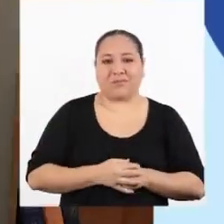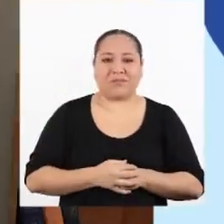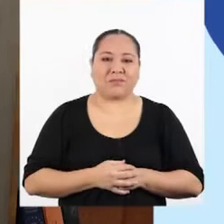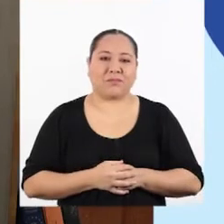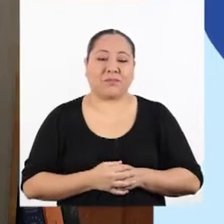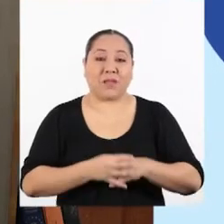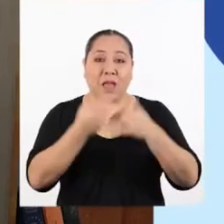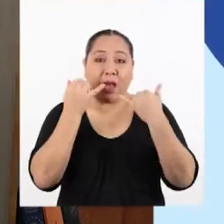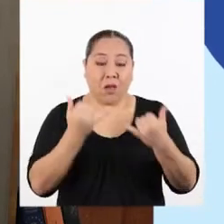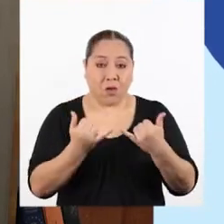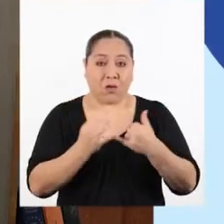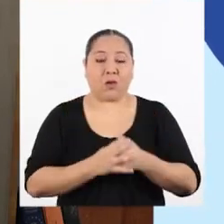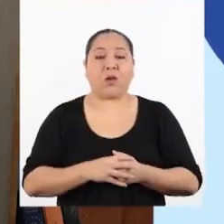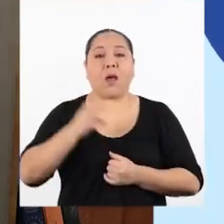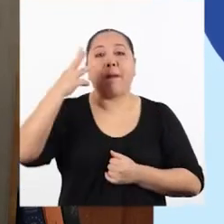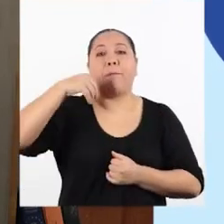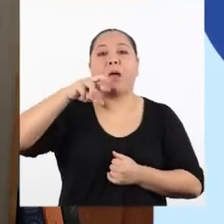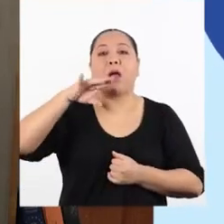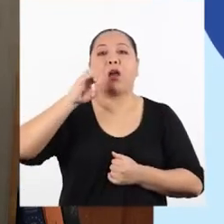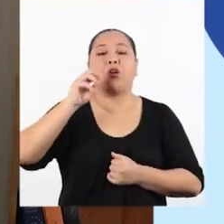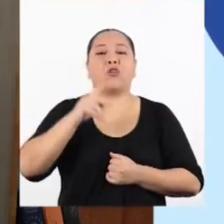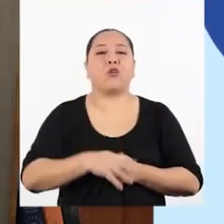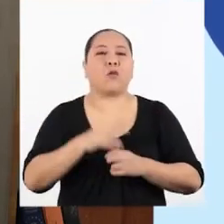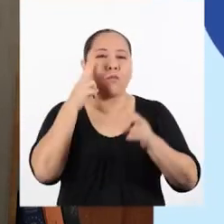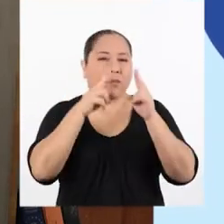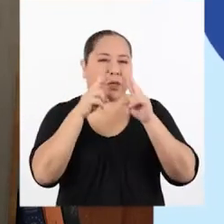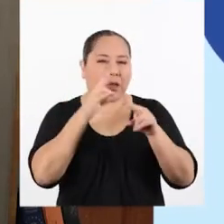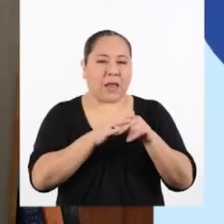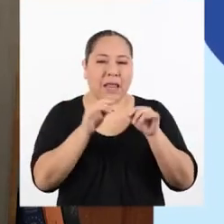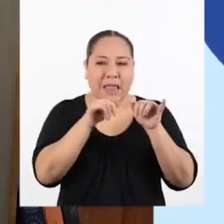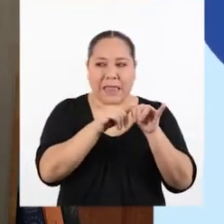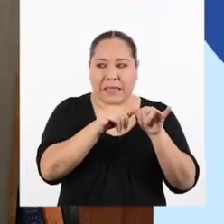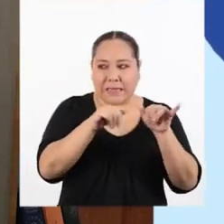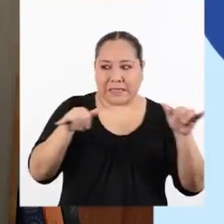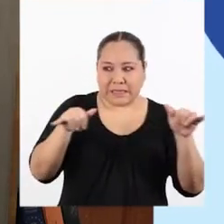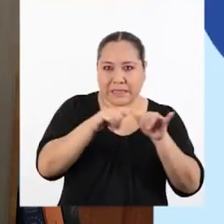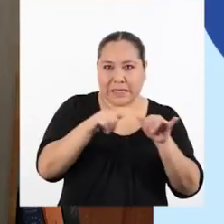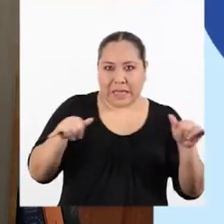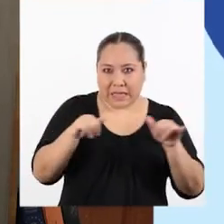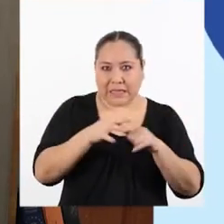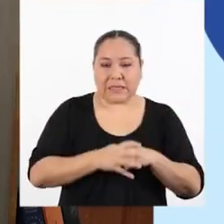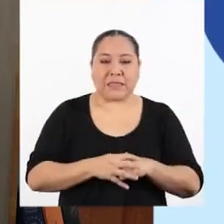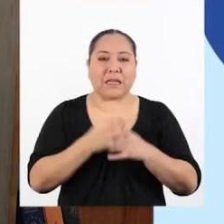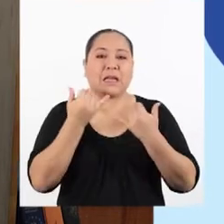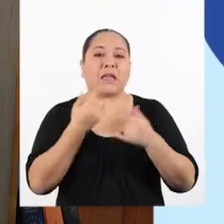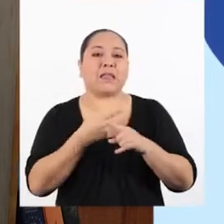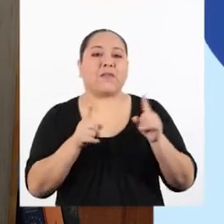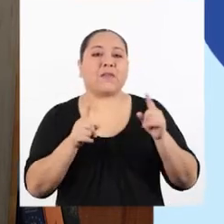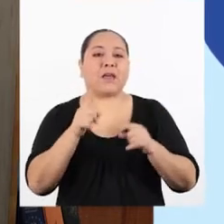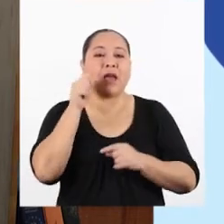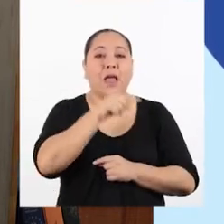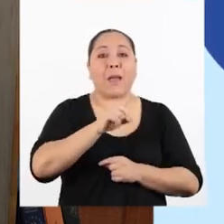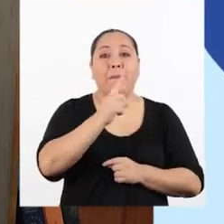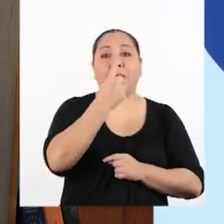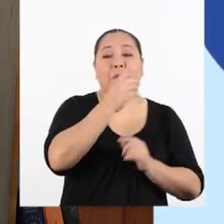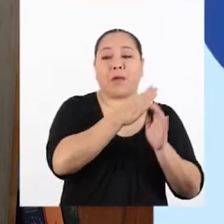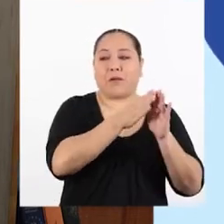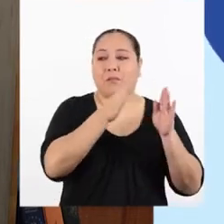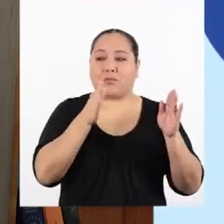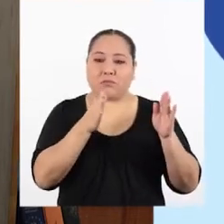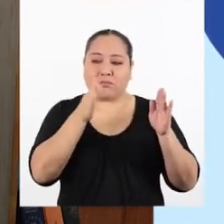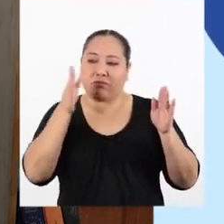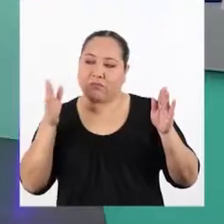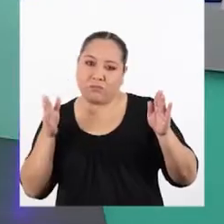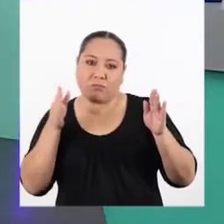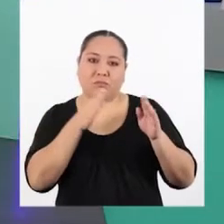Ahora, Mario, registra la distancia que se desplazó respecto a la primera posición de